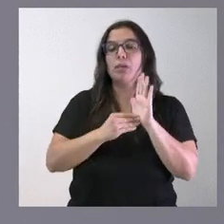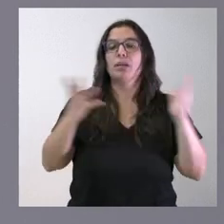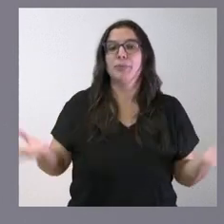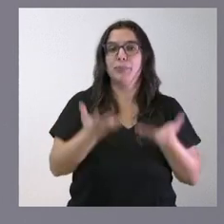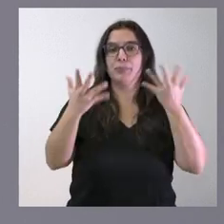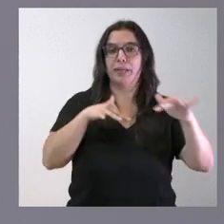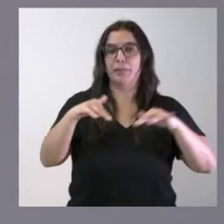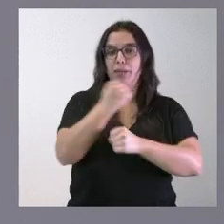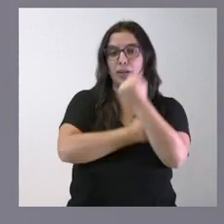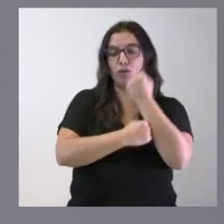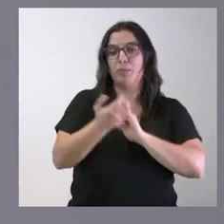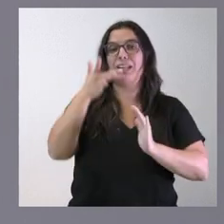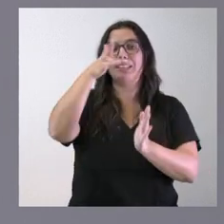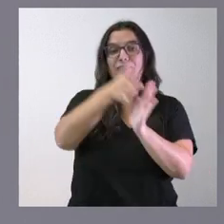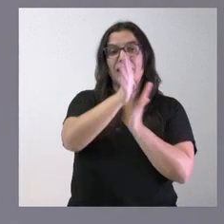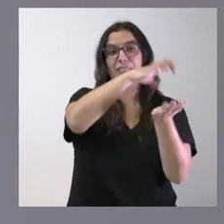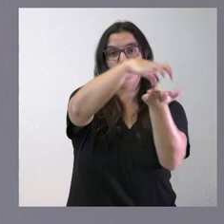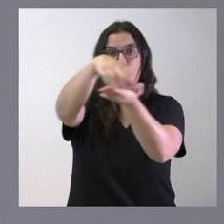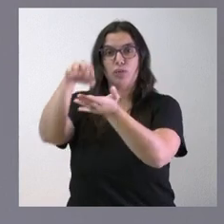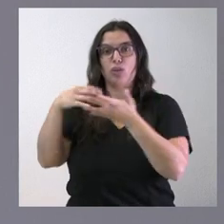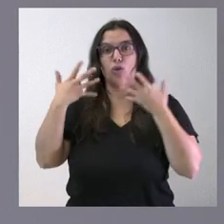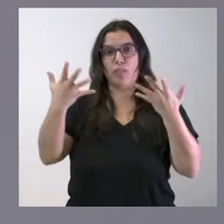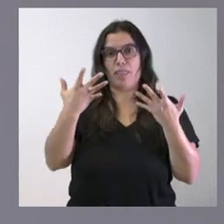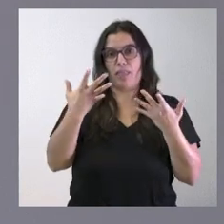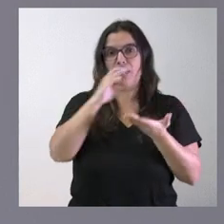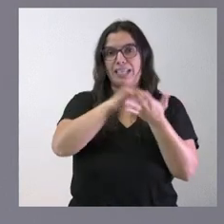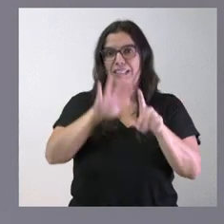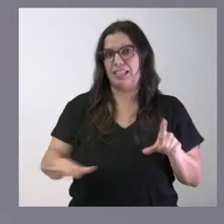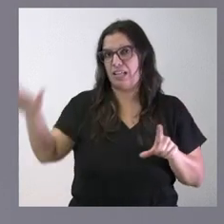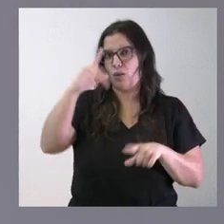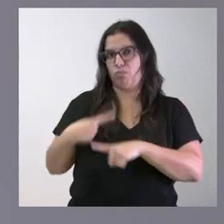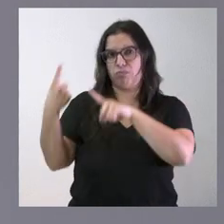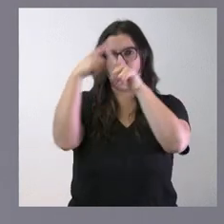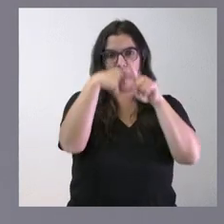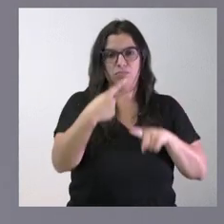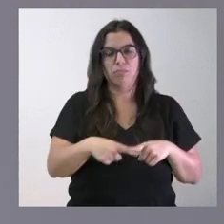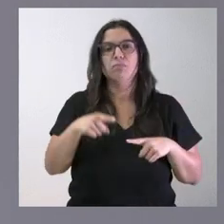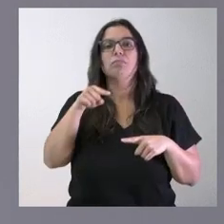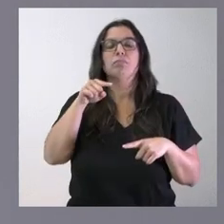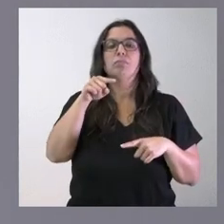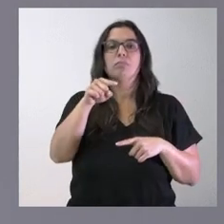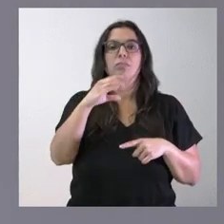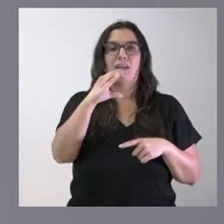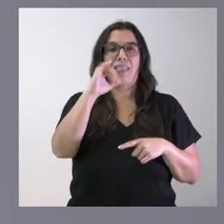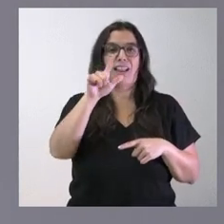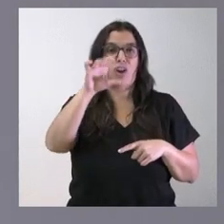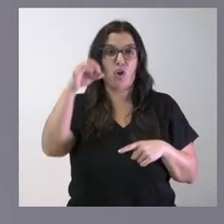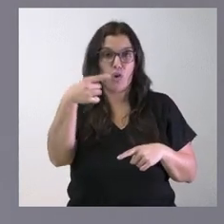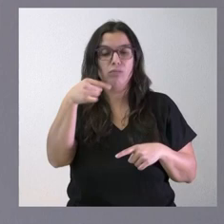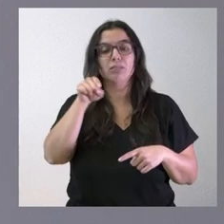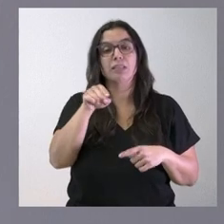Estamos hablando de diez centros que se encuentran repartidos por toda la comunidad y que están amparados por las actividades